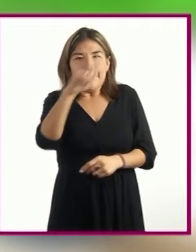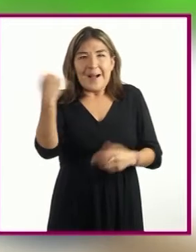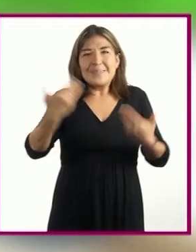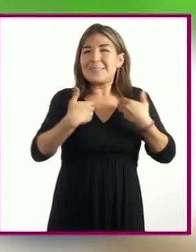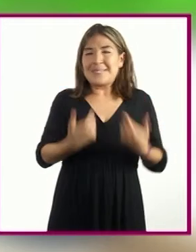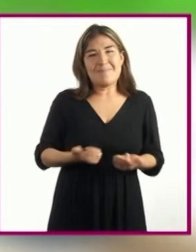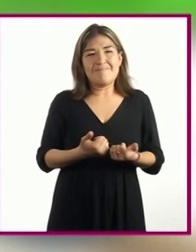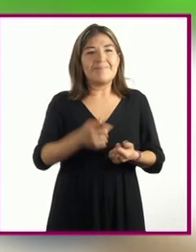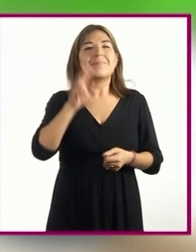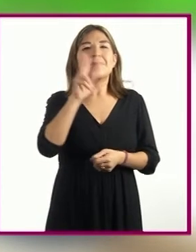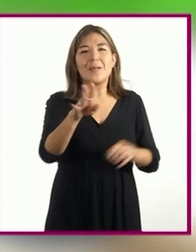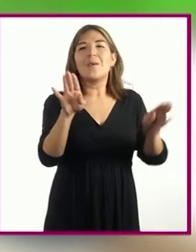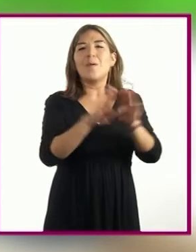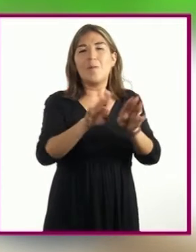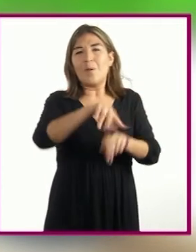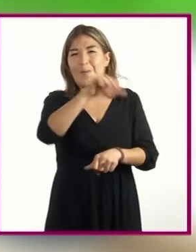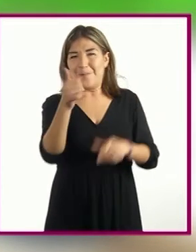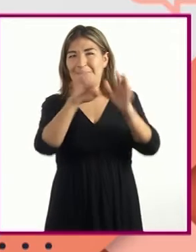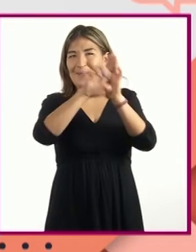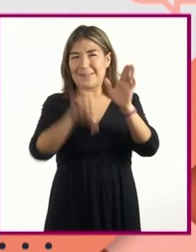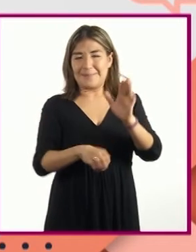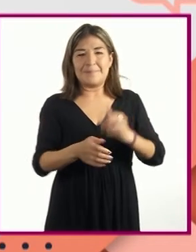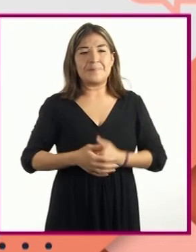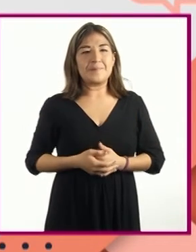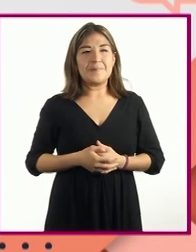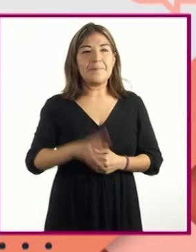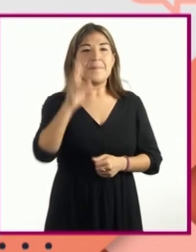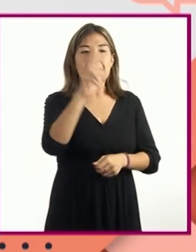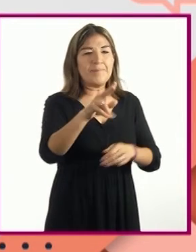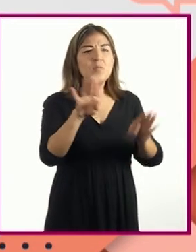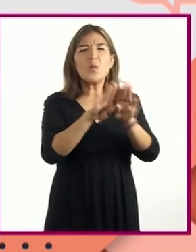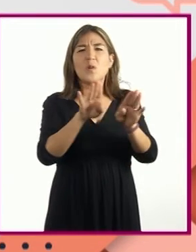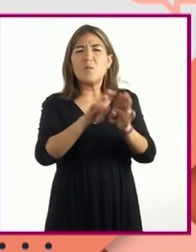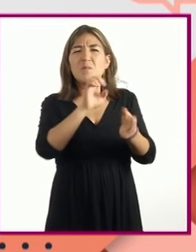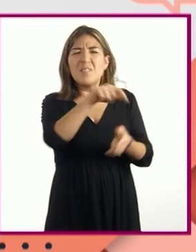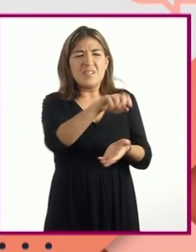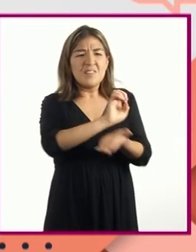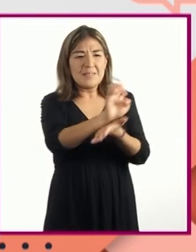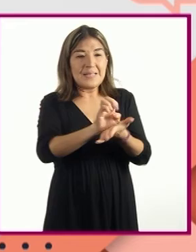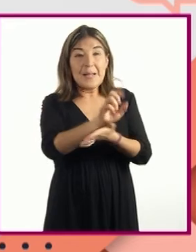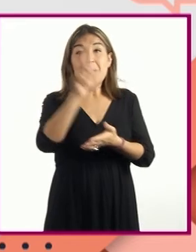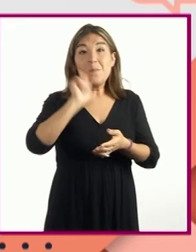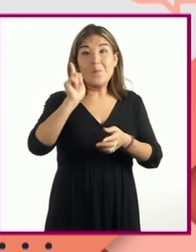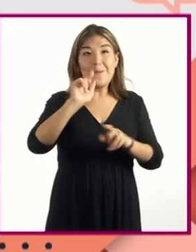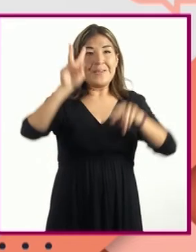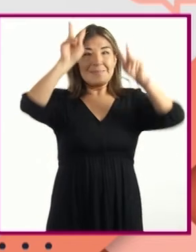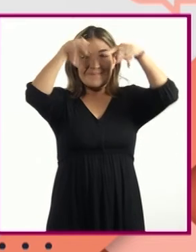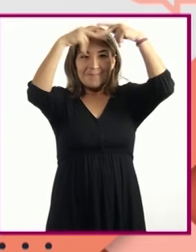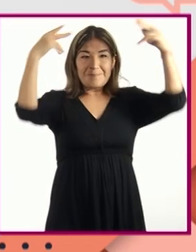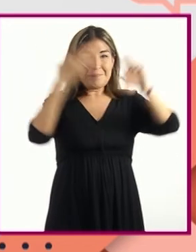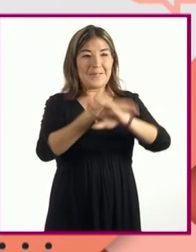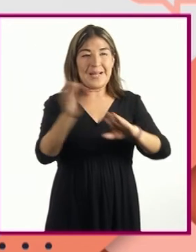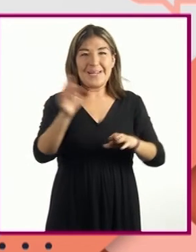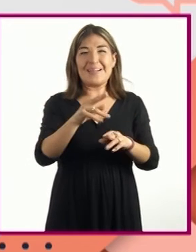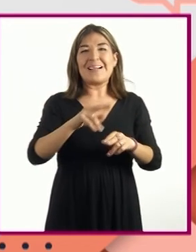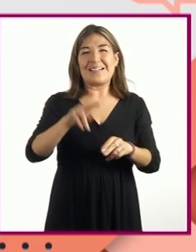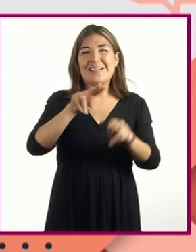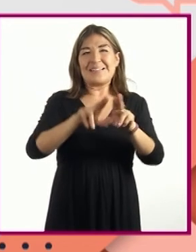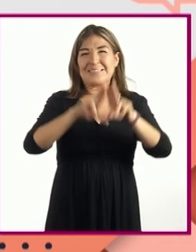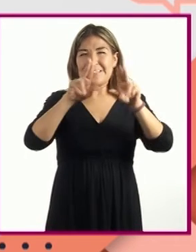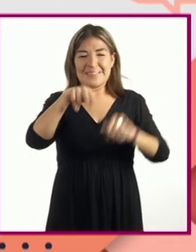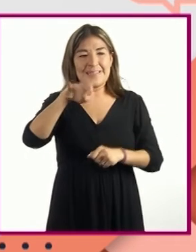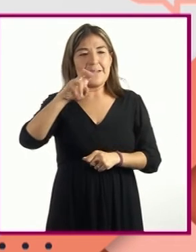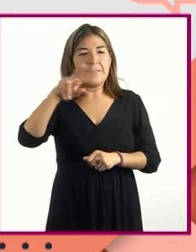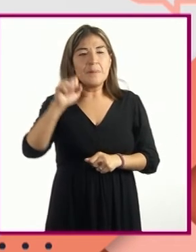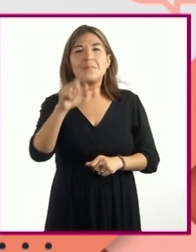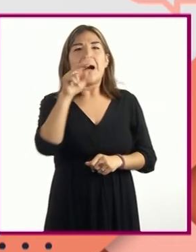historietas observemos los siguientes ejemplos esta escena representa cuando Blanca Nieves conoce a los enanitos el espacio donde